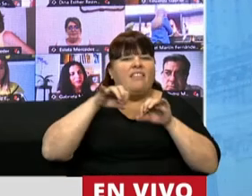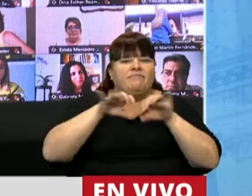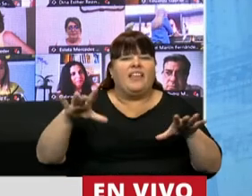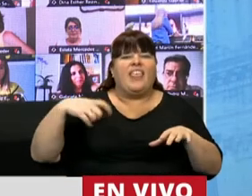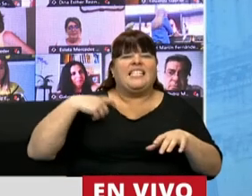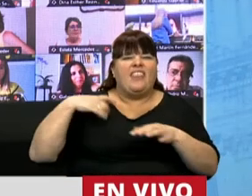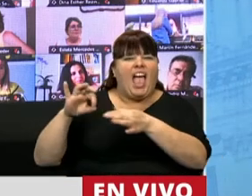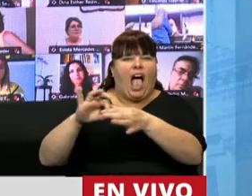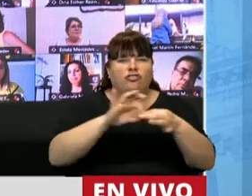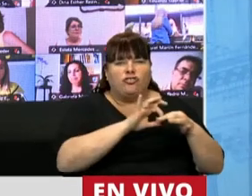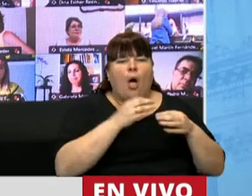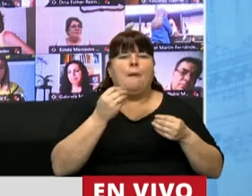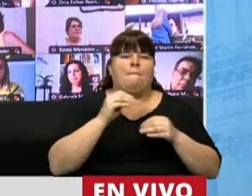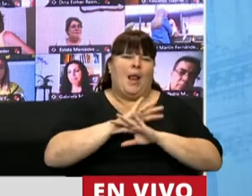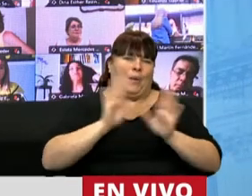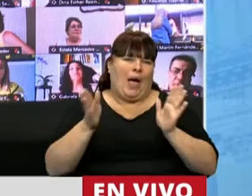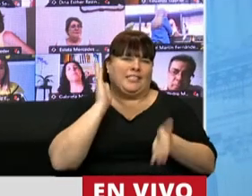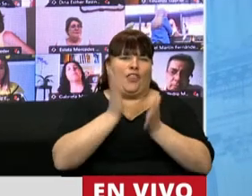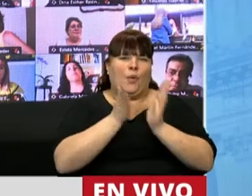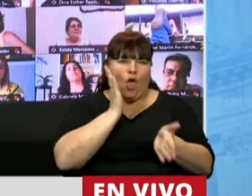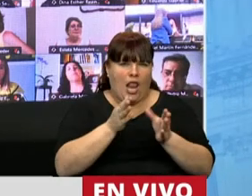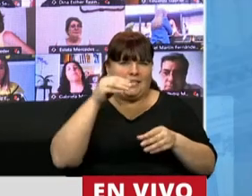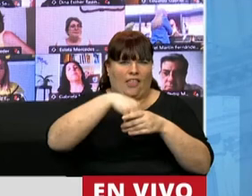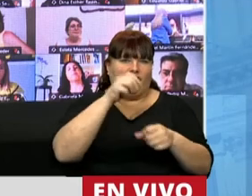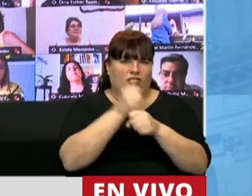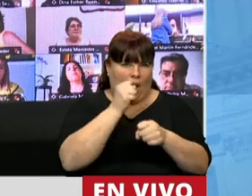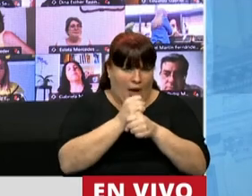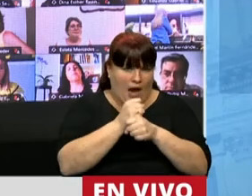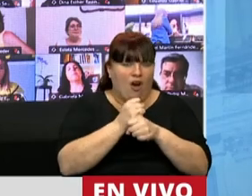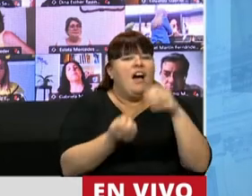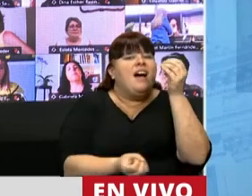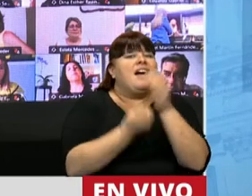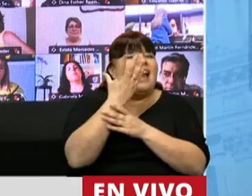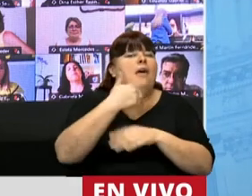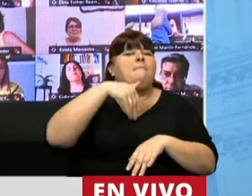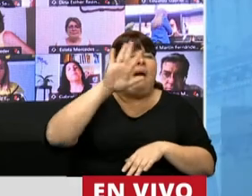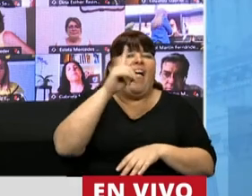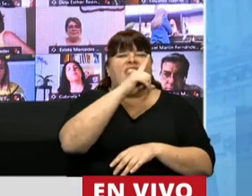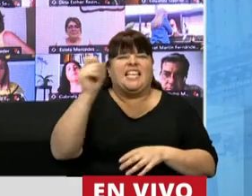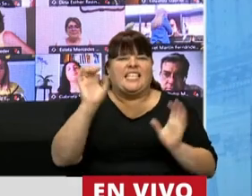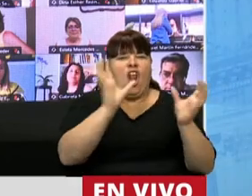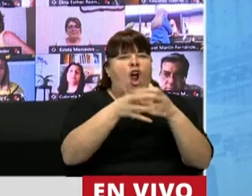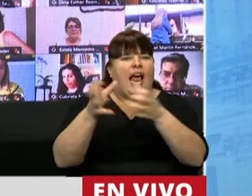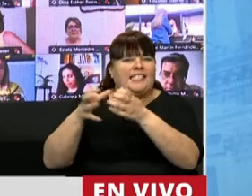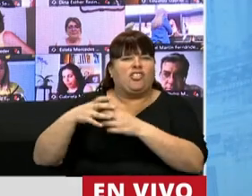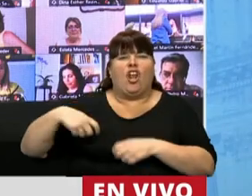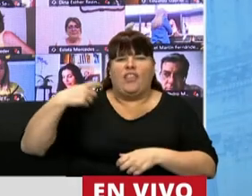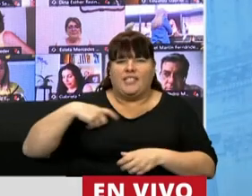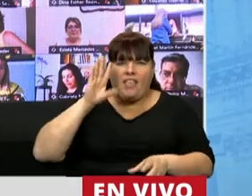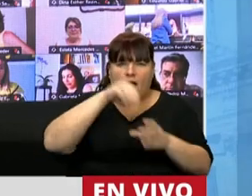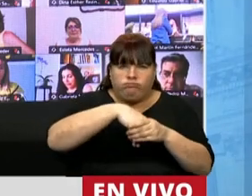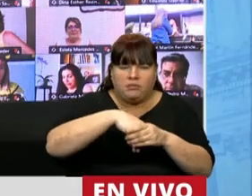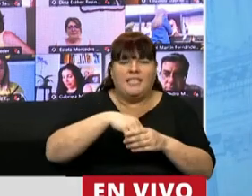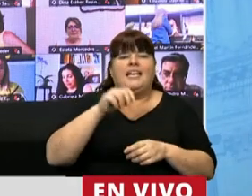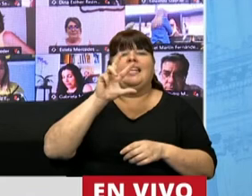para la eliminación de la violencia laboral conformada por más de 100 organizaciones sindicales